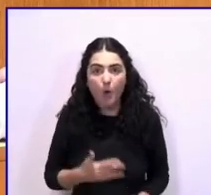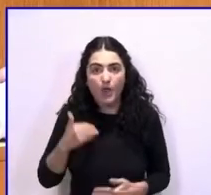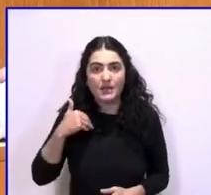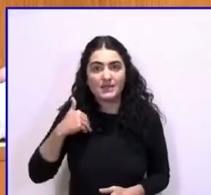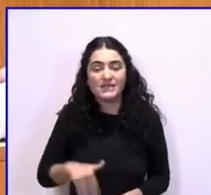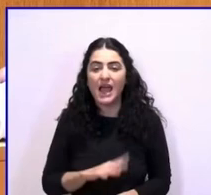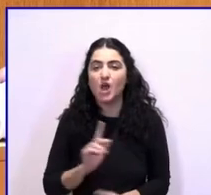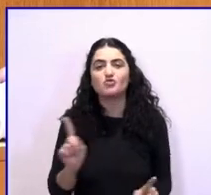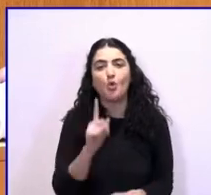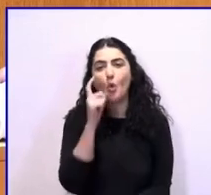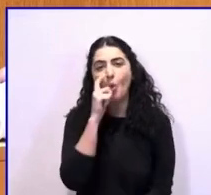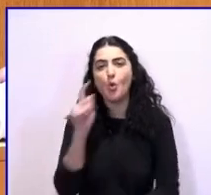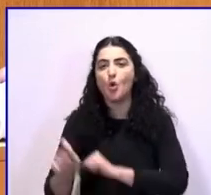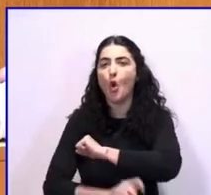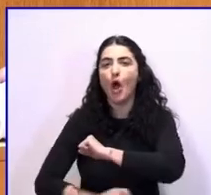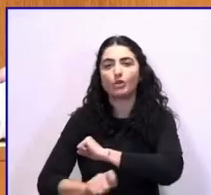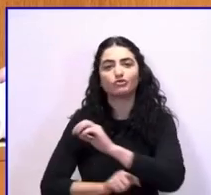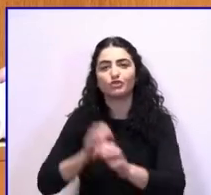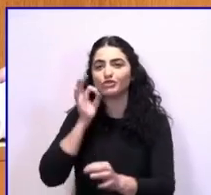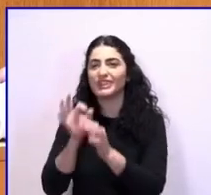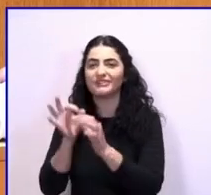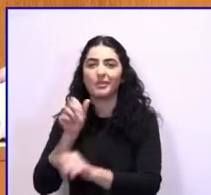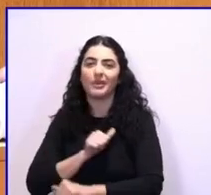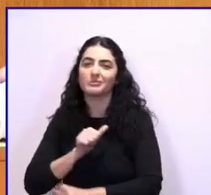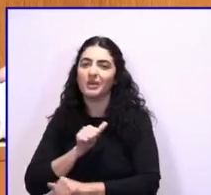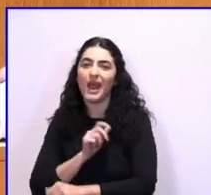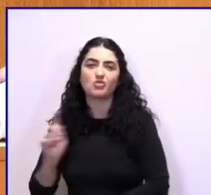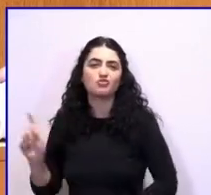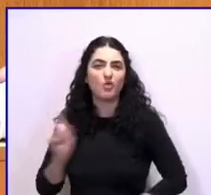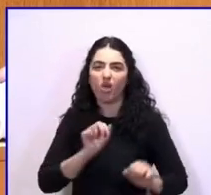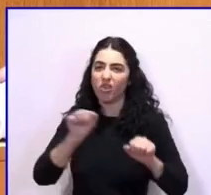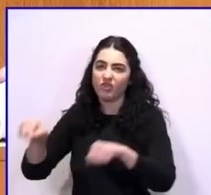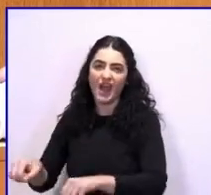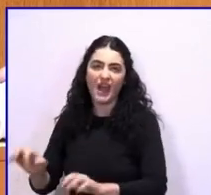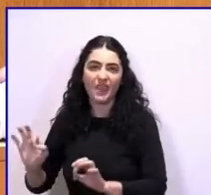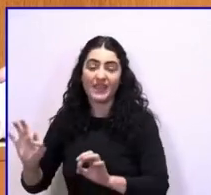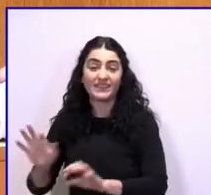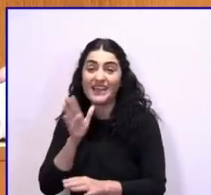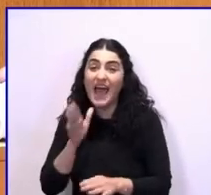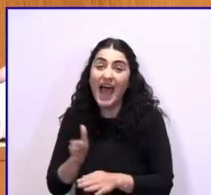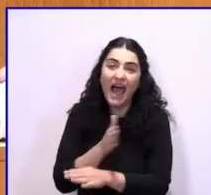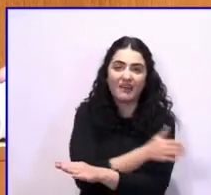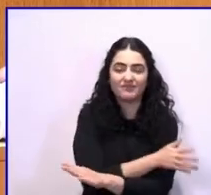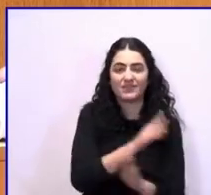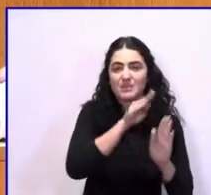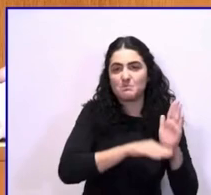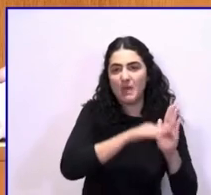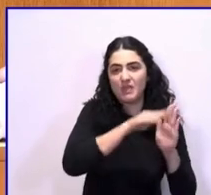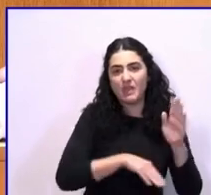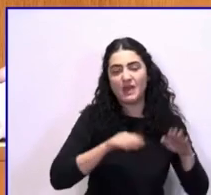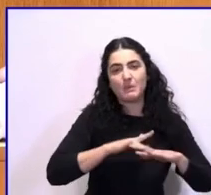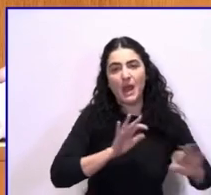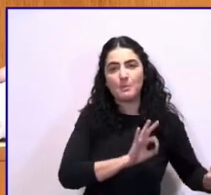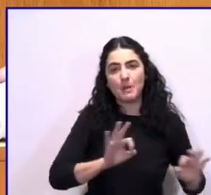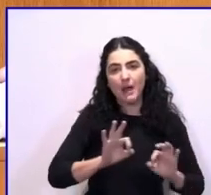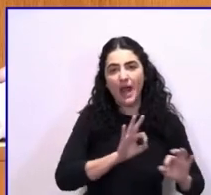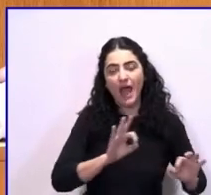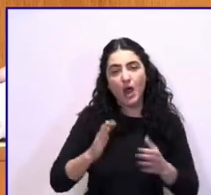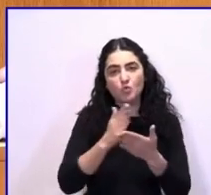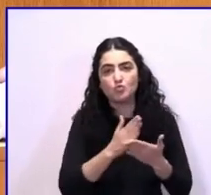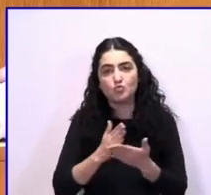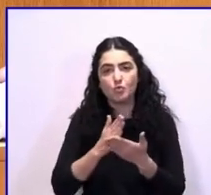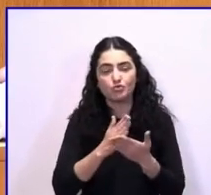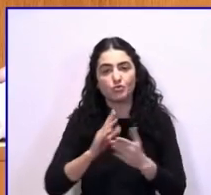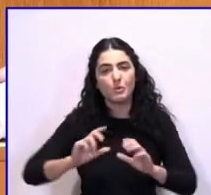julio, no en agosto, no en septiembre, se deben tomar medidas para que no nos pase lo que pasa todos los años, que no hay